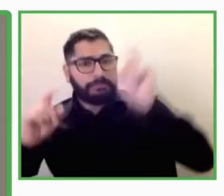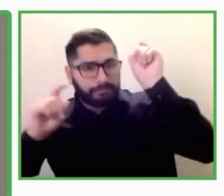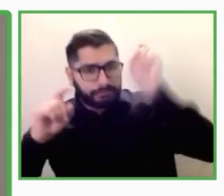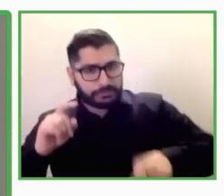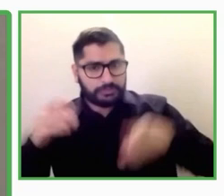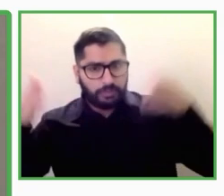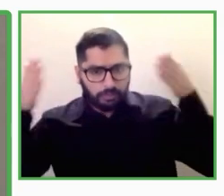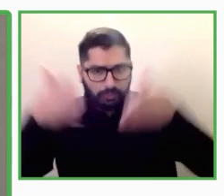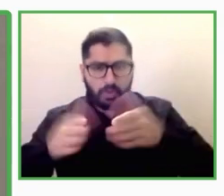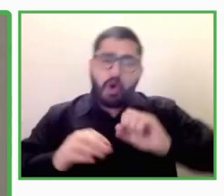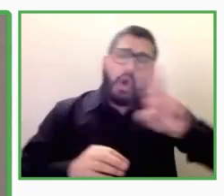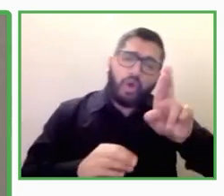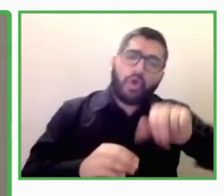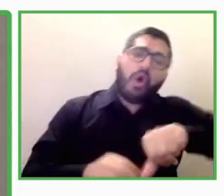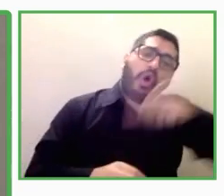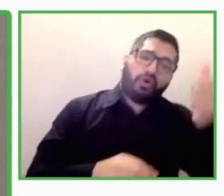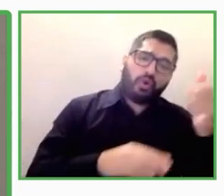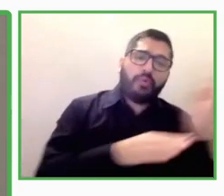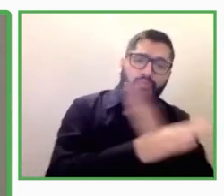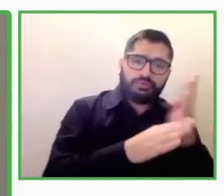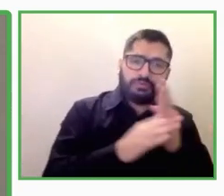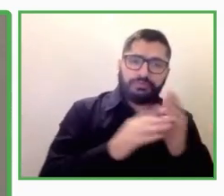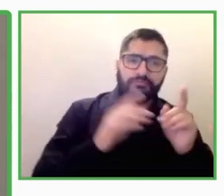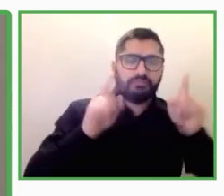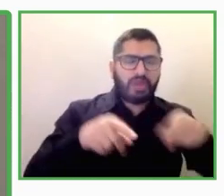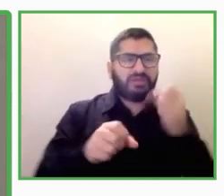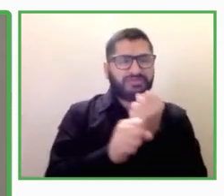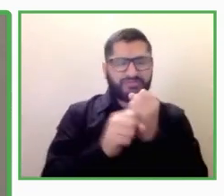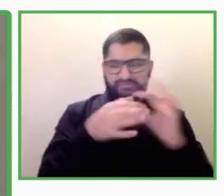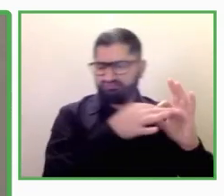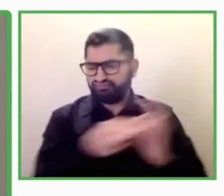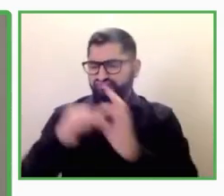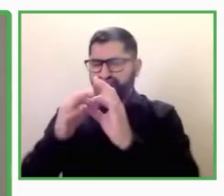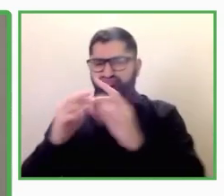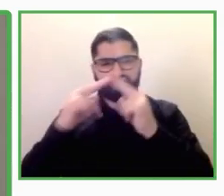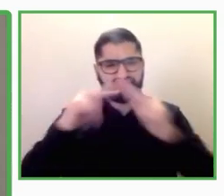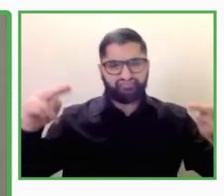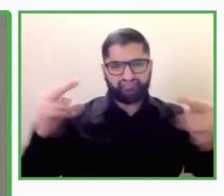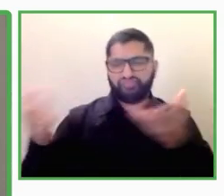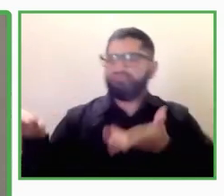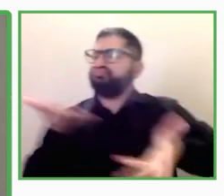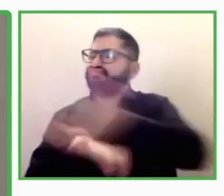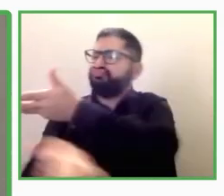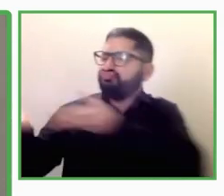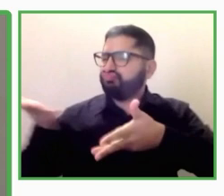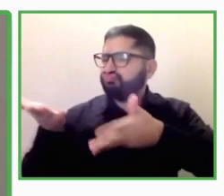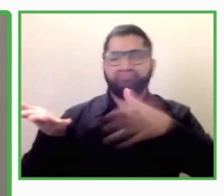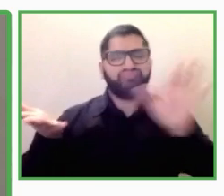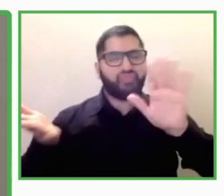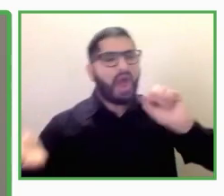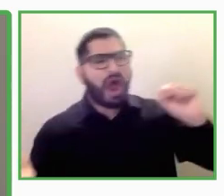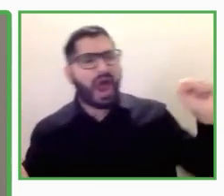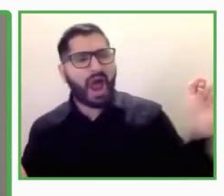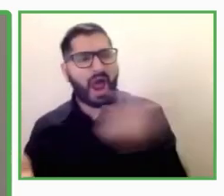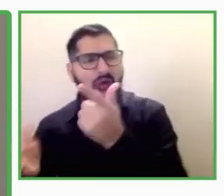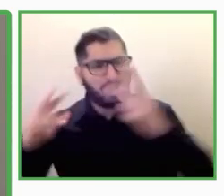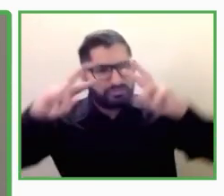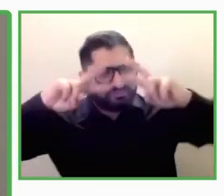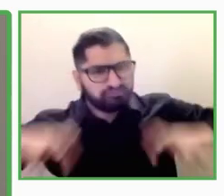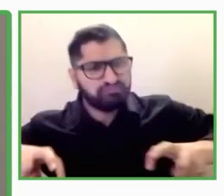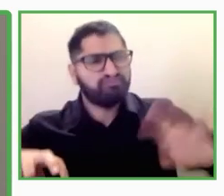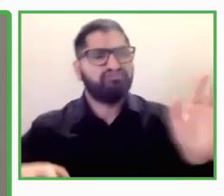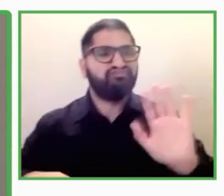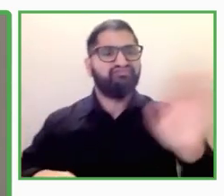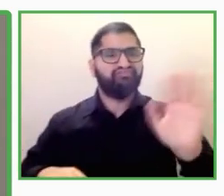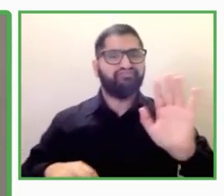sino que debemos considerar todo el ecosistema que está vinculado a la inclusión en el empleo, desde la educación hasta las